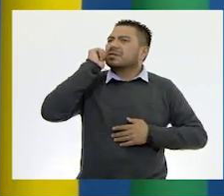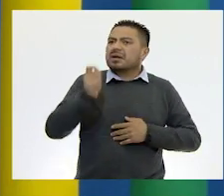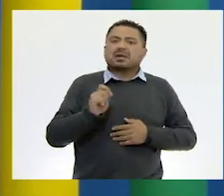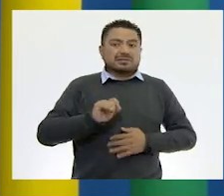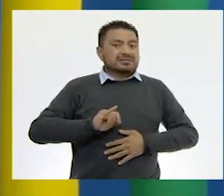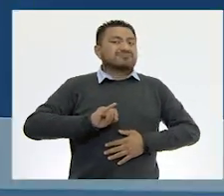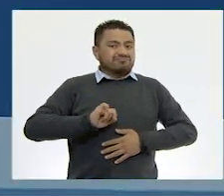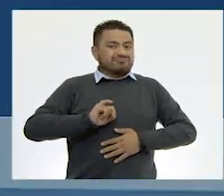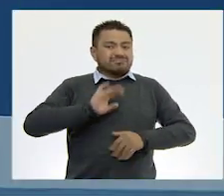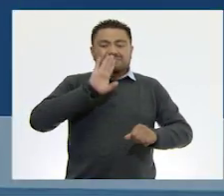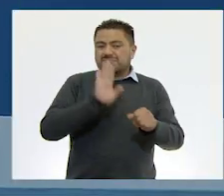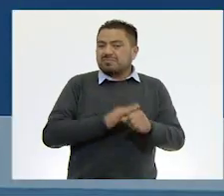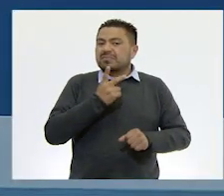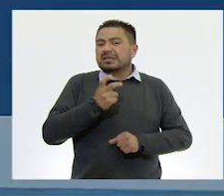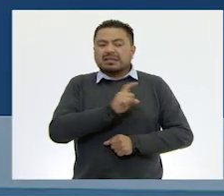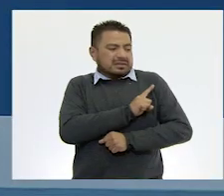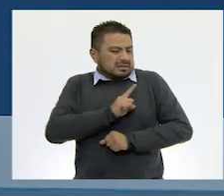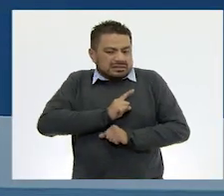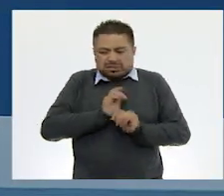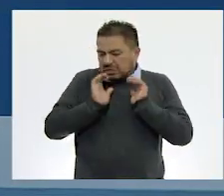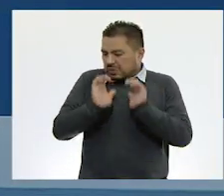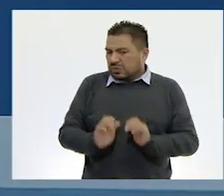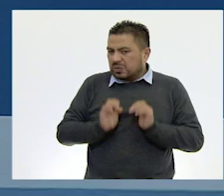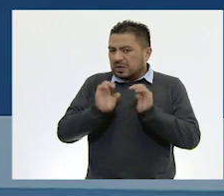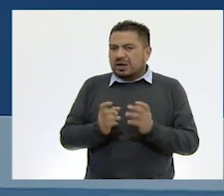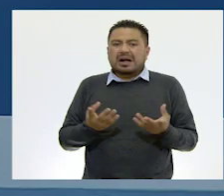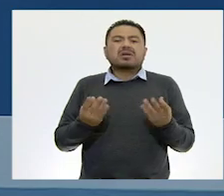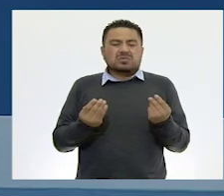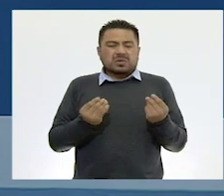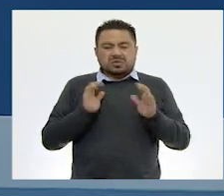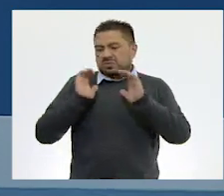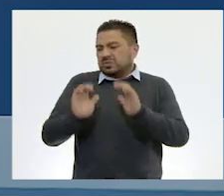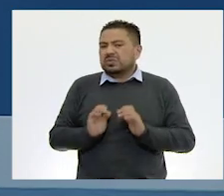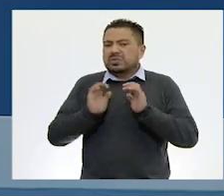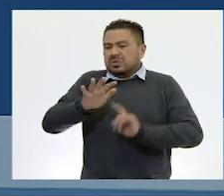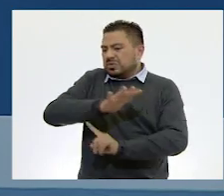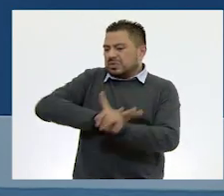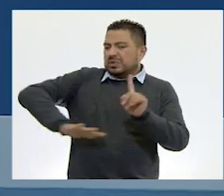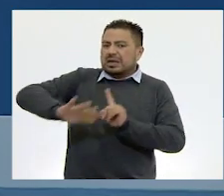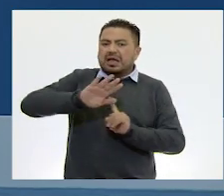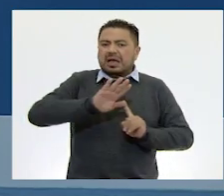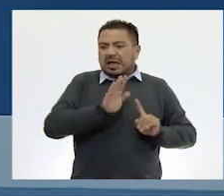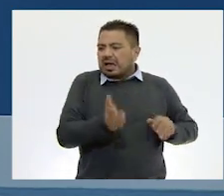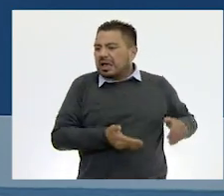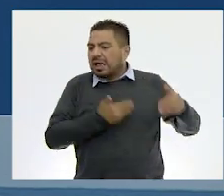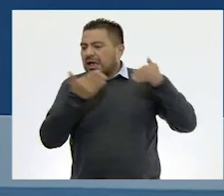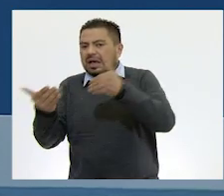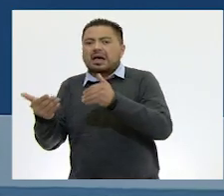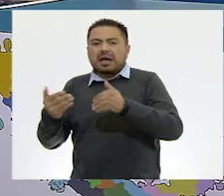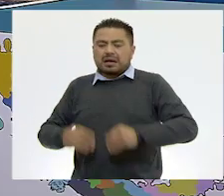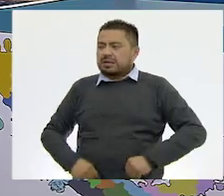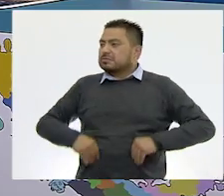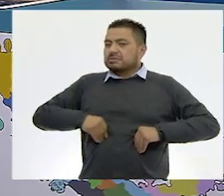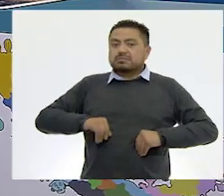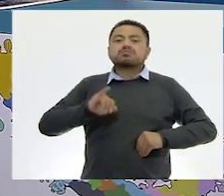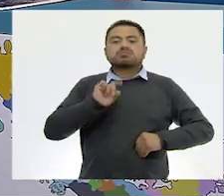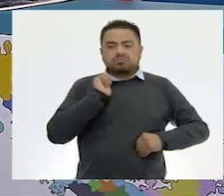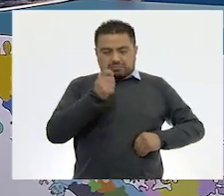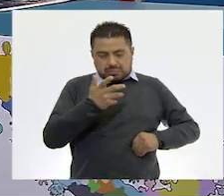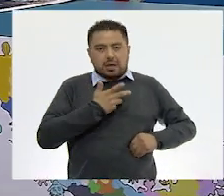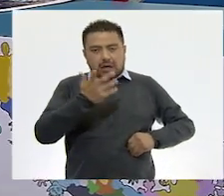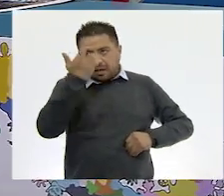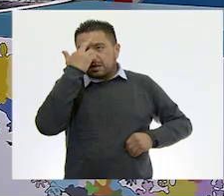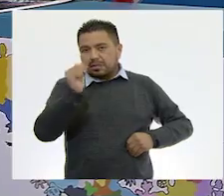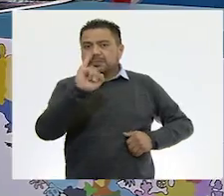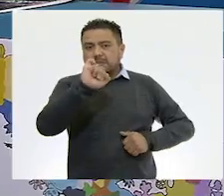Ay, sí, por eso hay que cuidarlas mucho y cuidar el medio donde llegan a vivir. Tienes mucha razón,